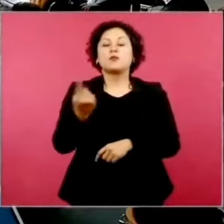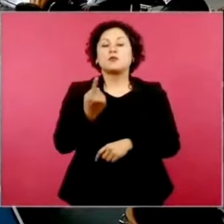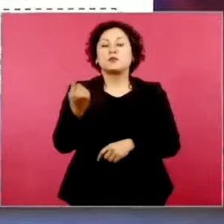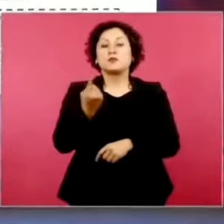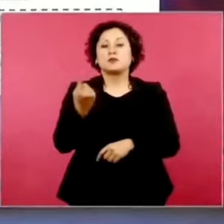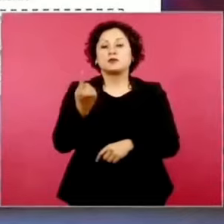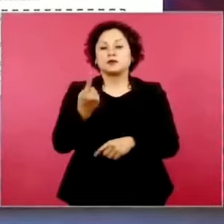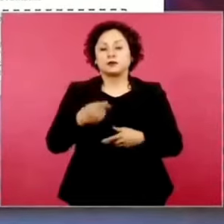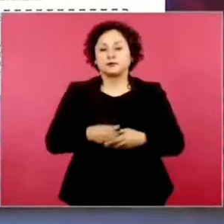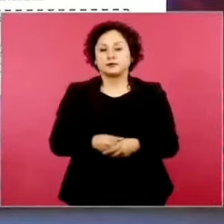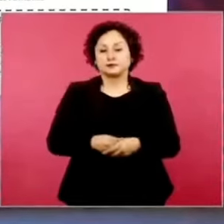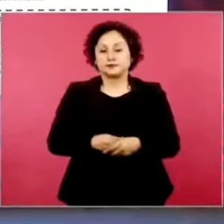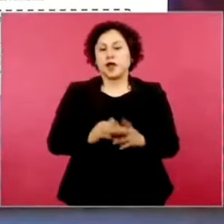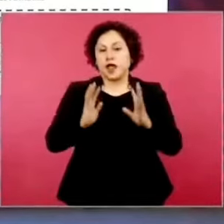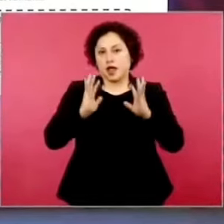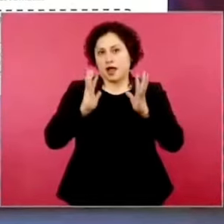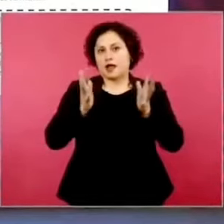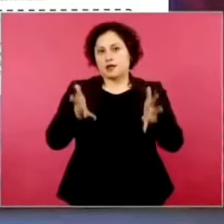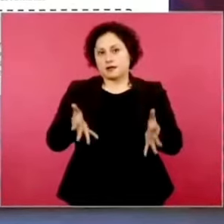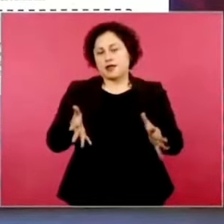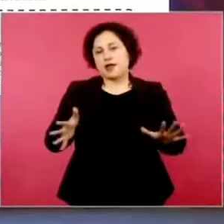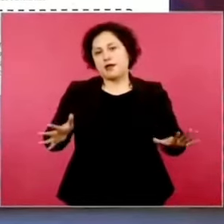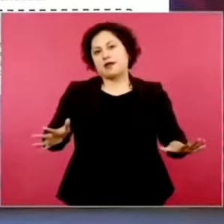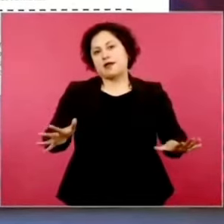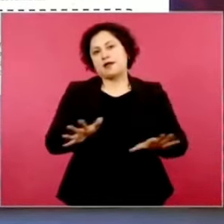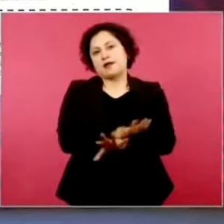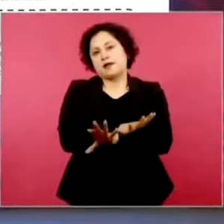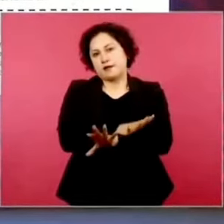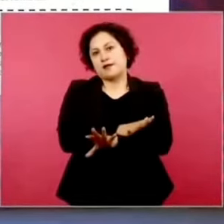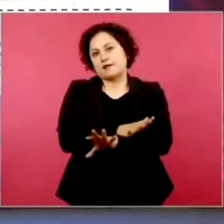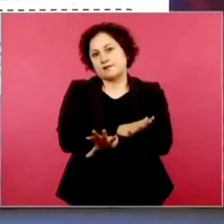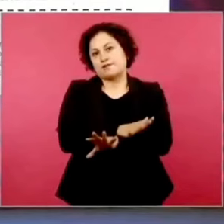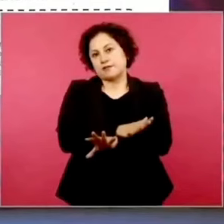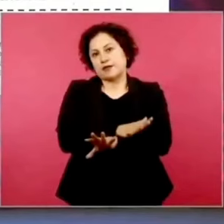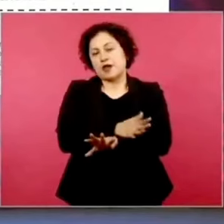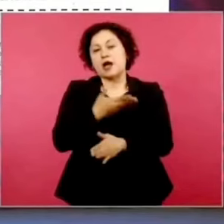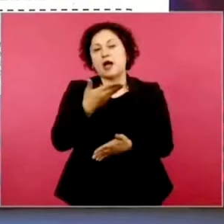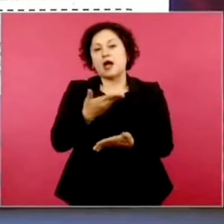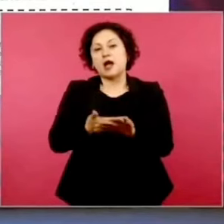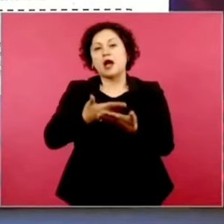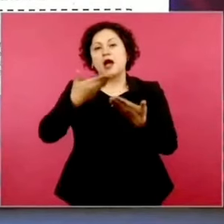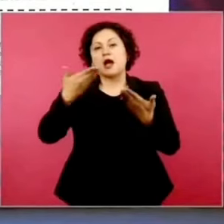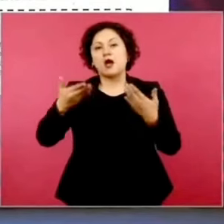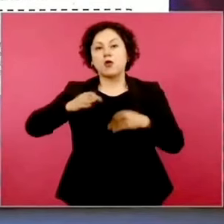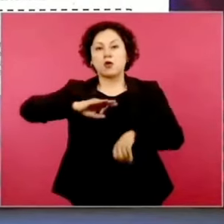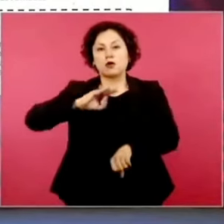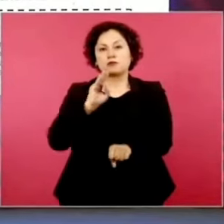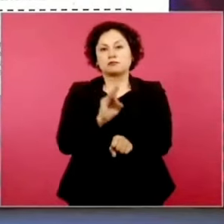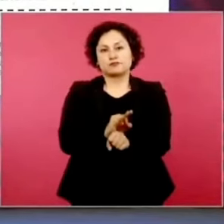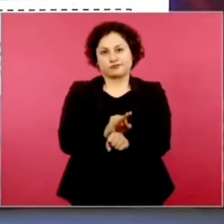lleva a la práctica una política de protección de derechos humanos